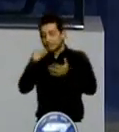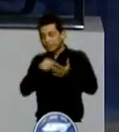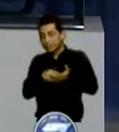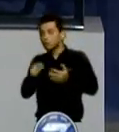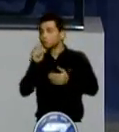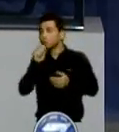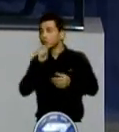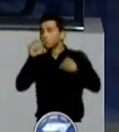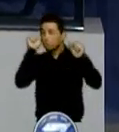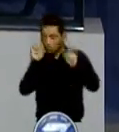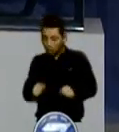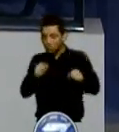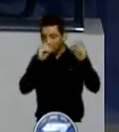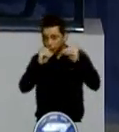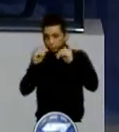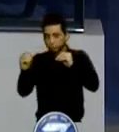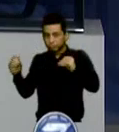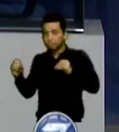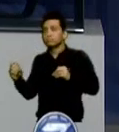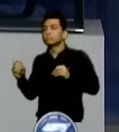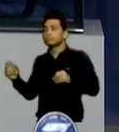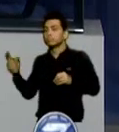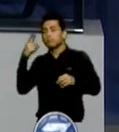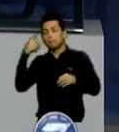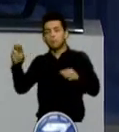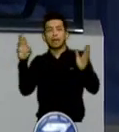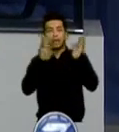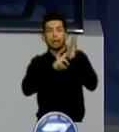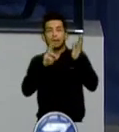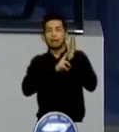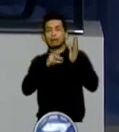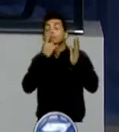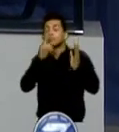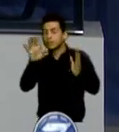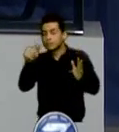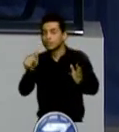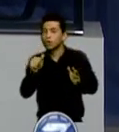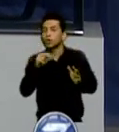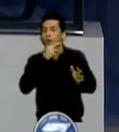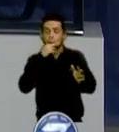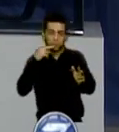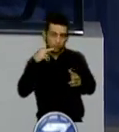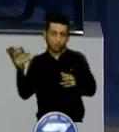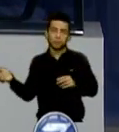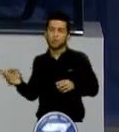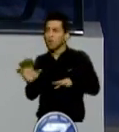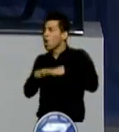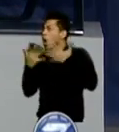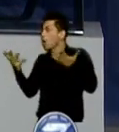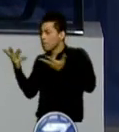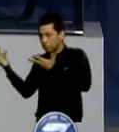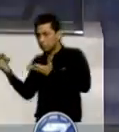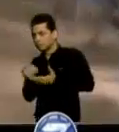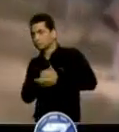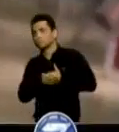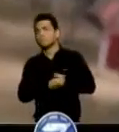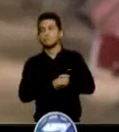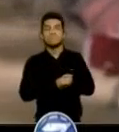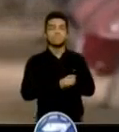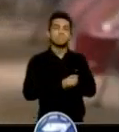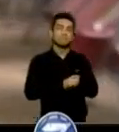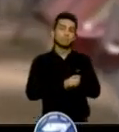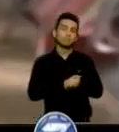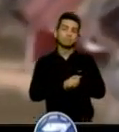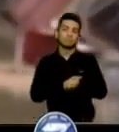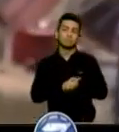clases en alerta naranja, en alerta roja debo decir, pero ¿cuál será la mecánica? Acá se la mostramos. En la búsqueda